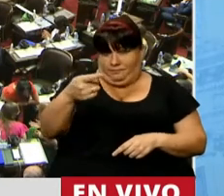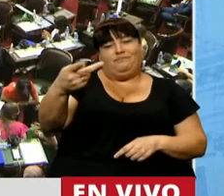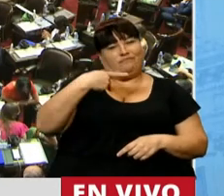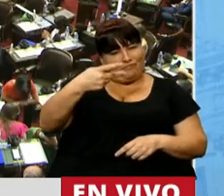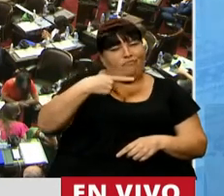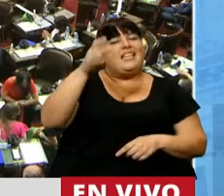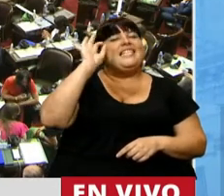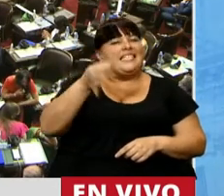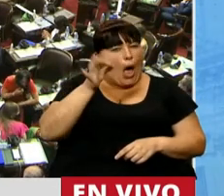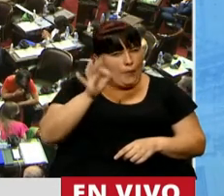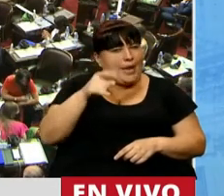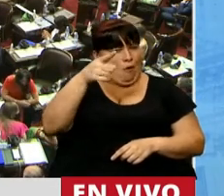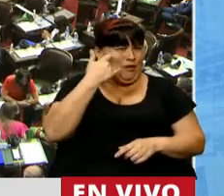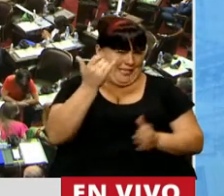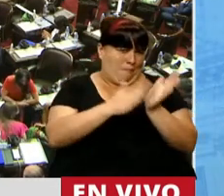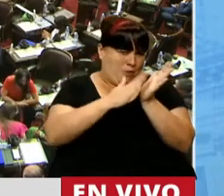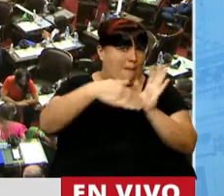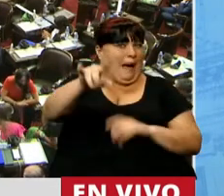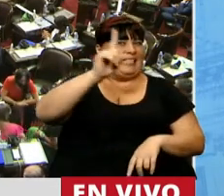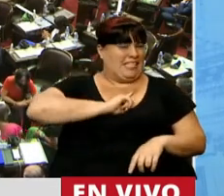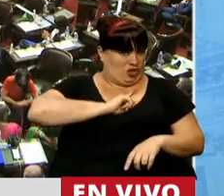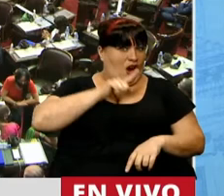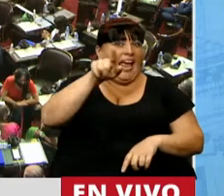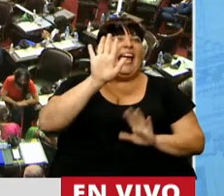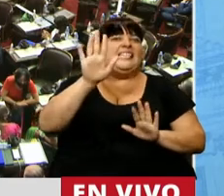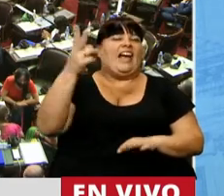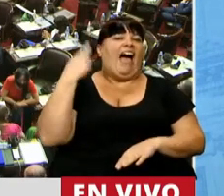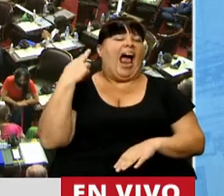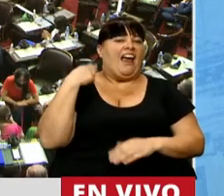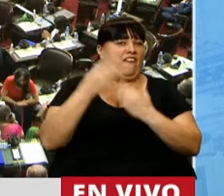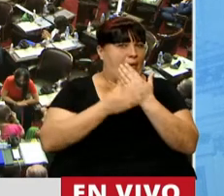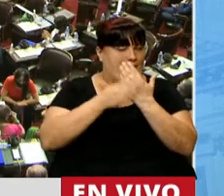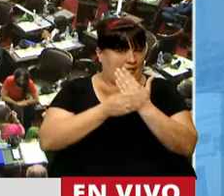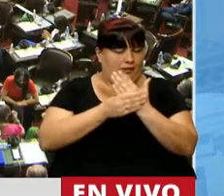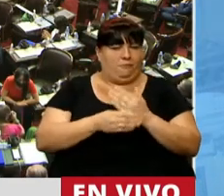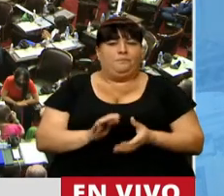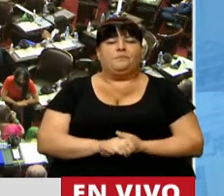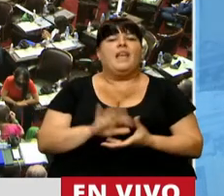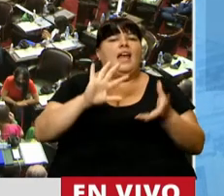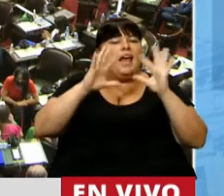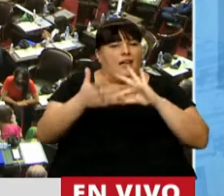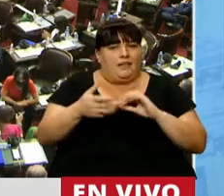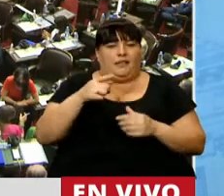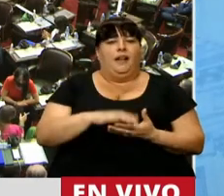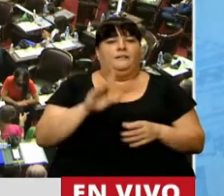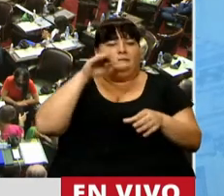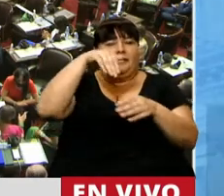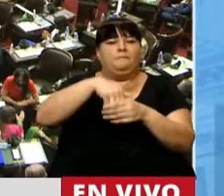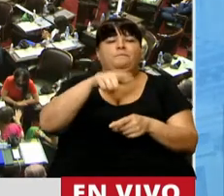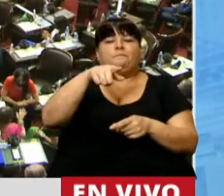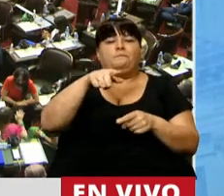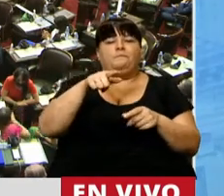yo sabemos si a usted le consta más que a mí, porque usted fue jefe de gabinete, las condiciones en que se intervino